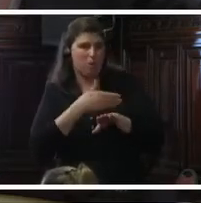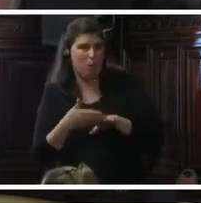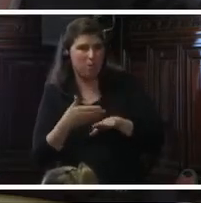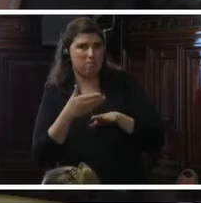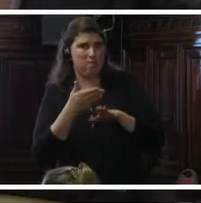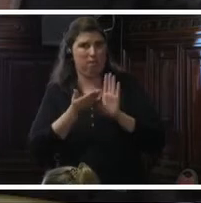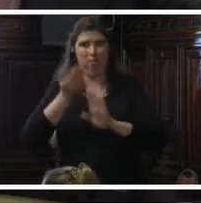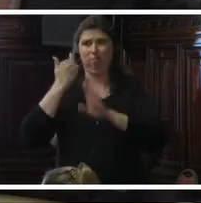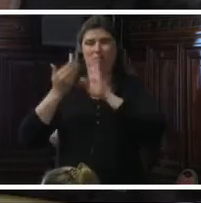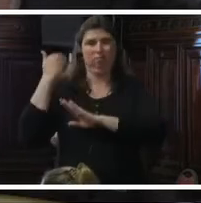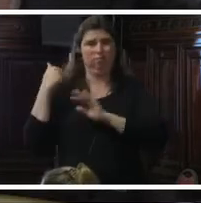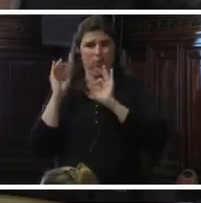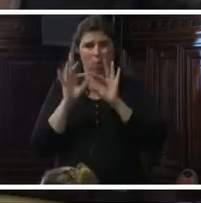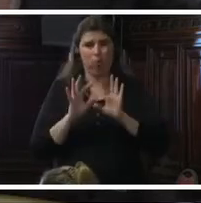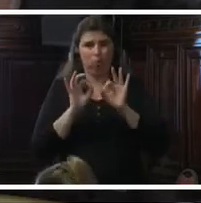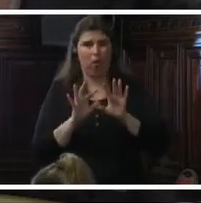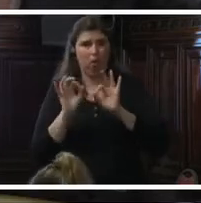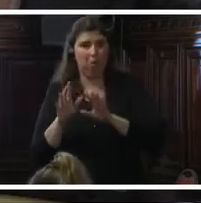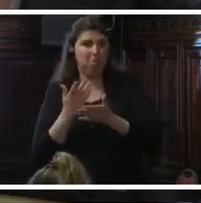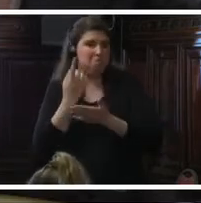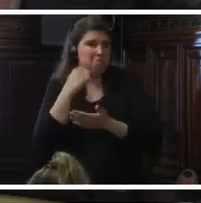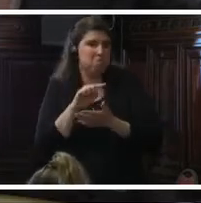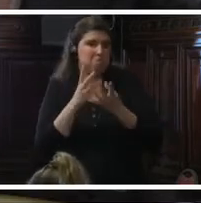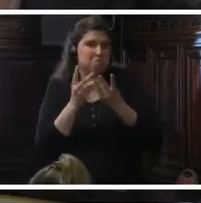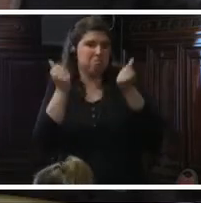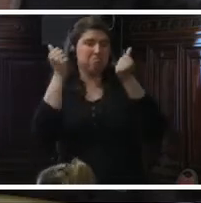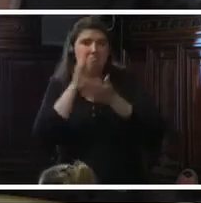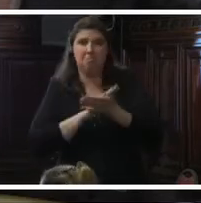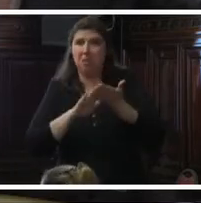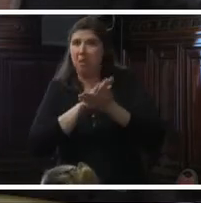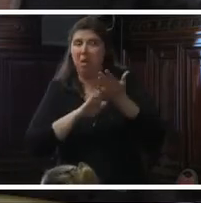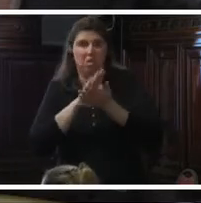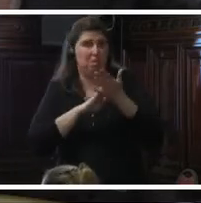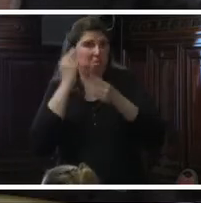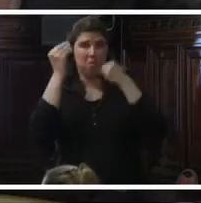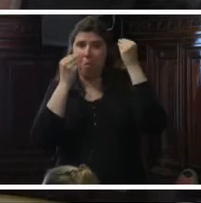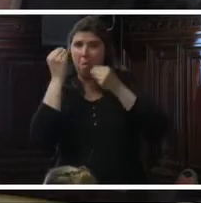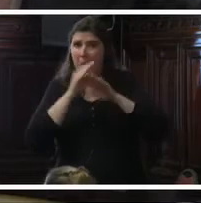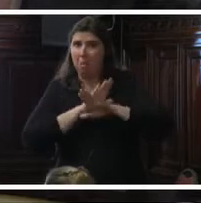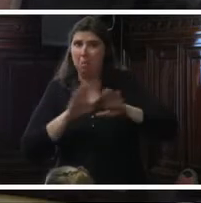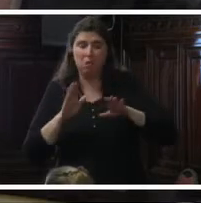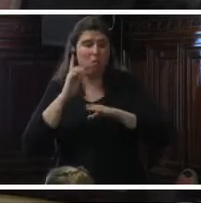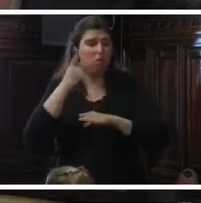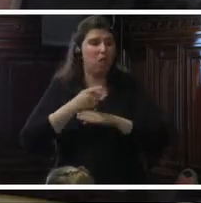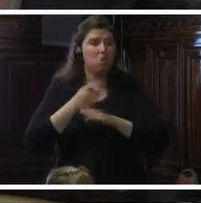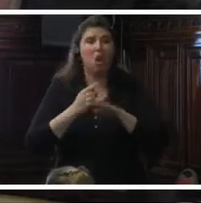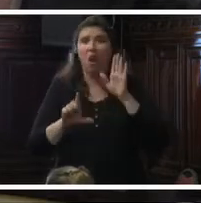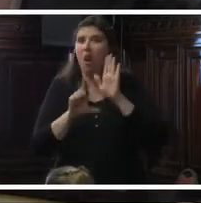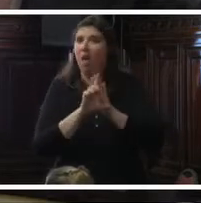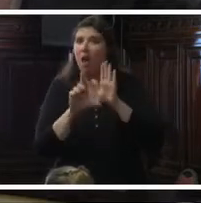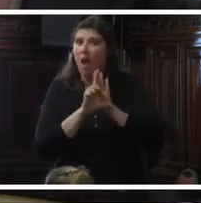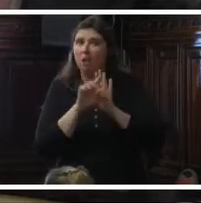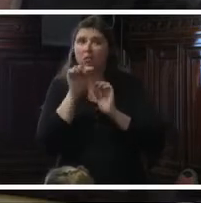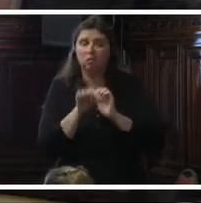afectadas y al parecer nadie está preocupado o discutiendo los derechos de estas personas ni las obligaciones legales que recaen